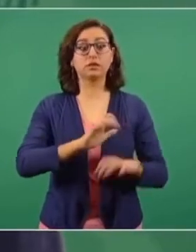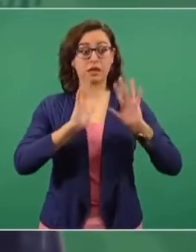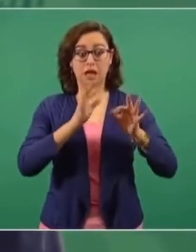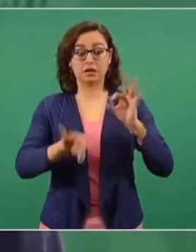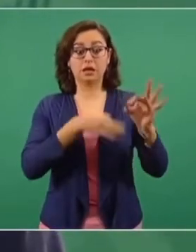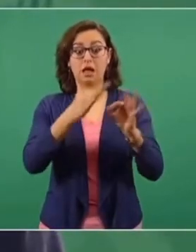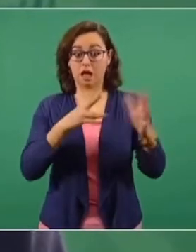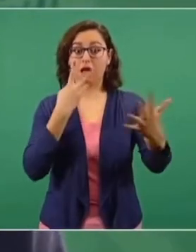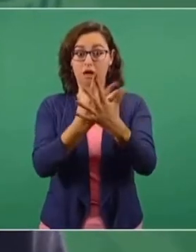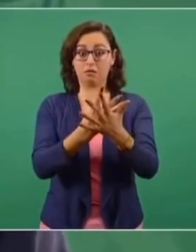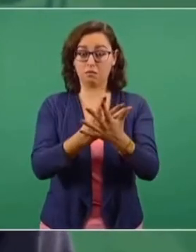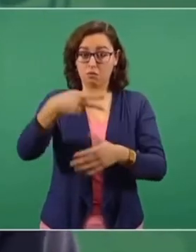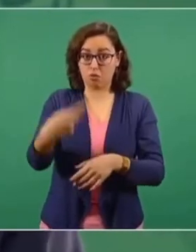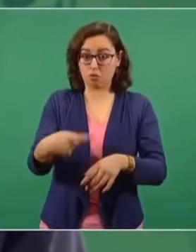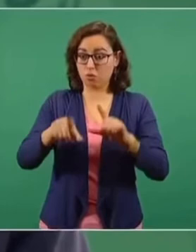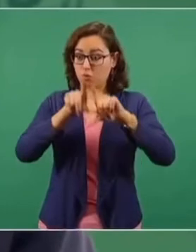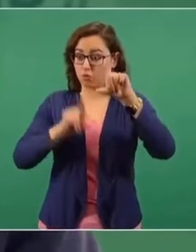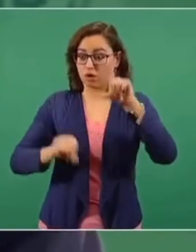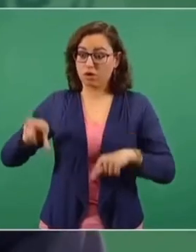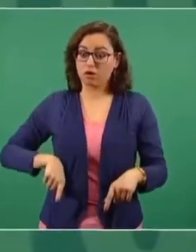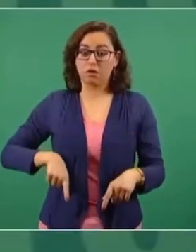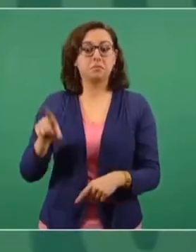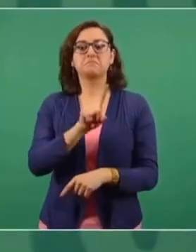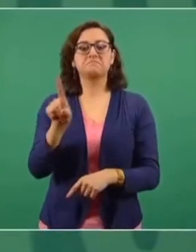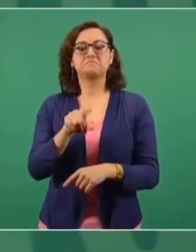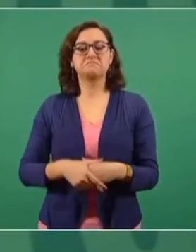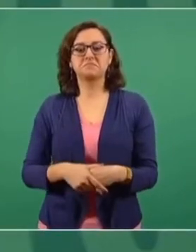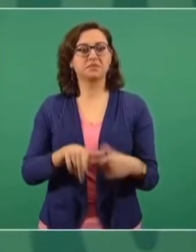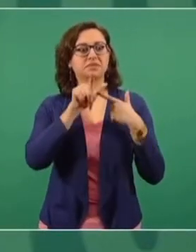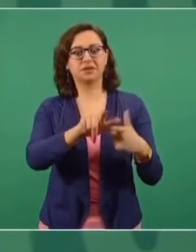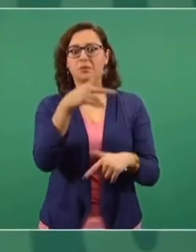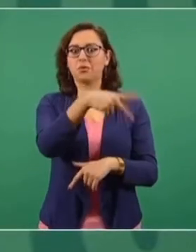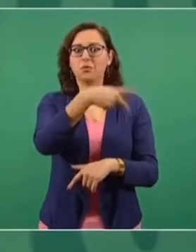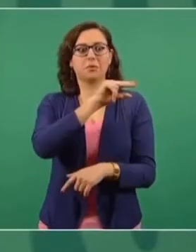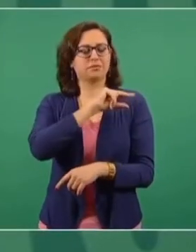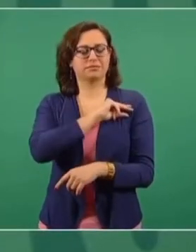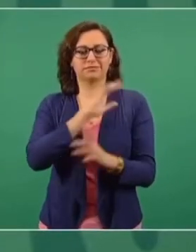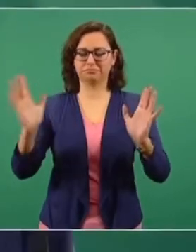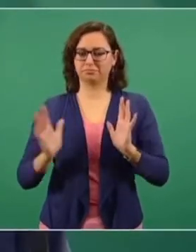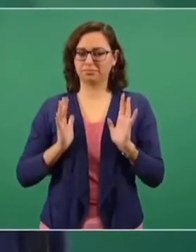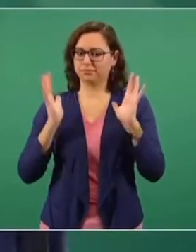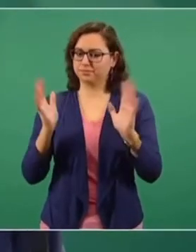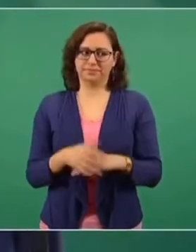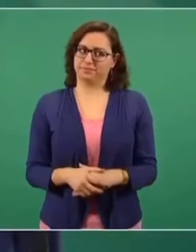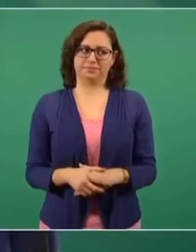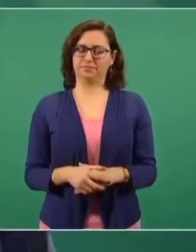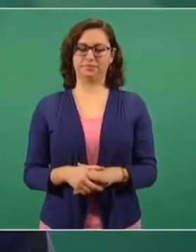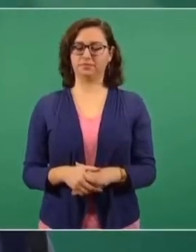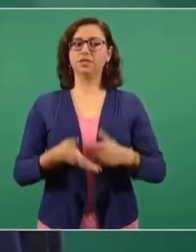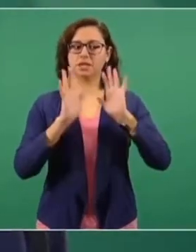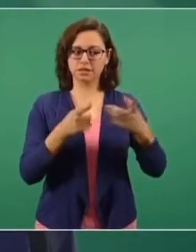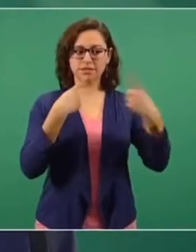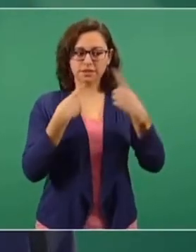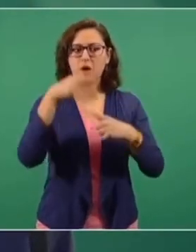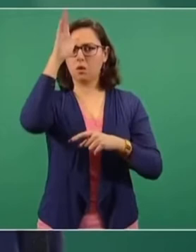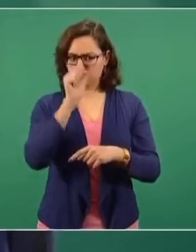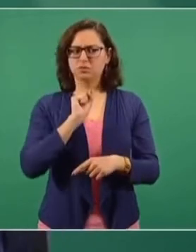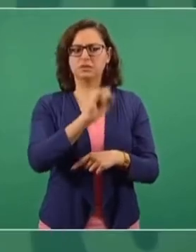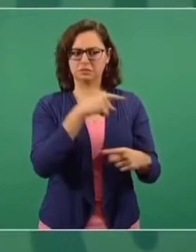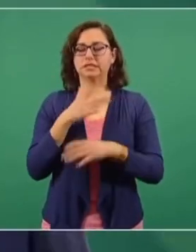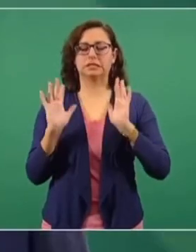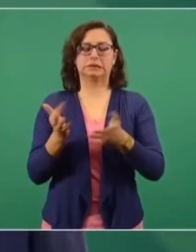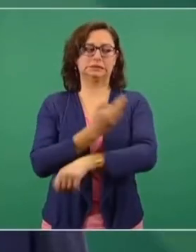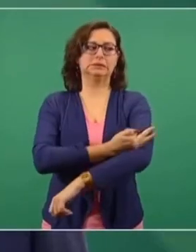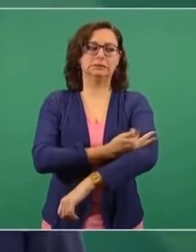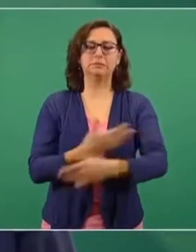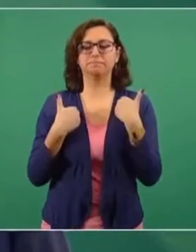sino seguía siendo propiedad de la empresa. Eso ya se resolvió. Los reclusorios van a pasar a formar parte del patrimonio público